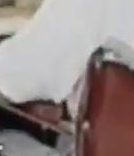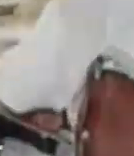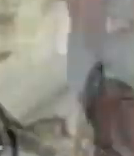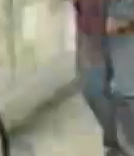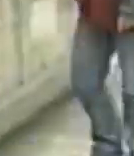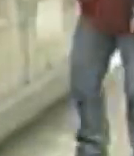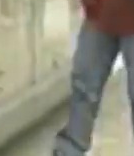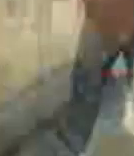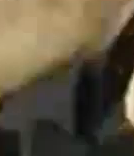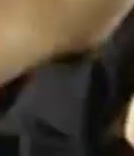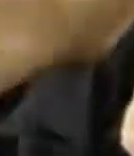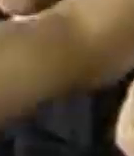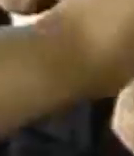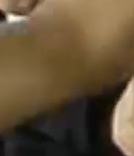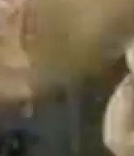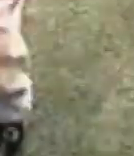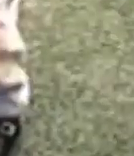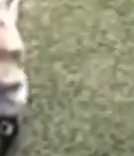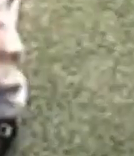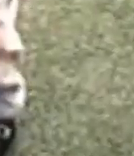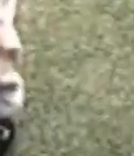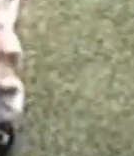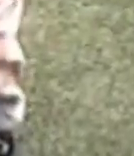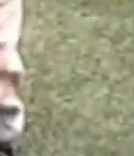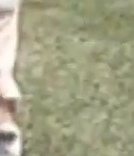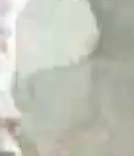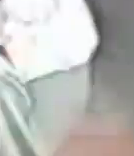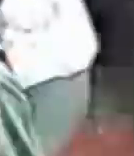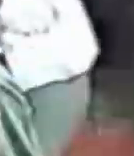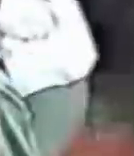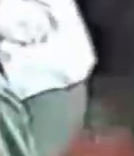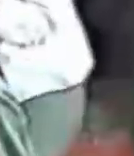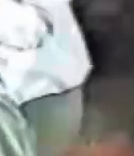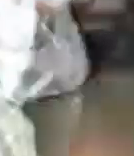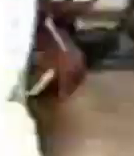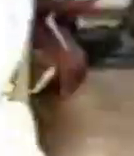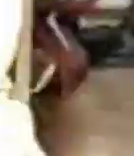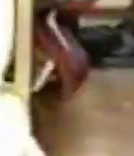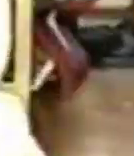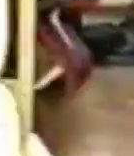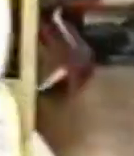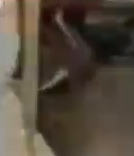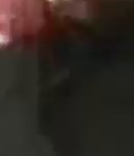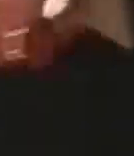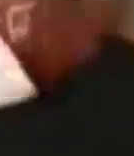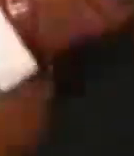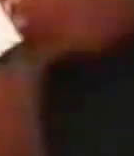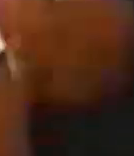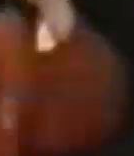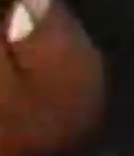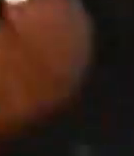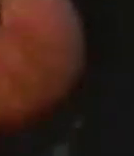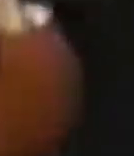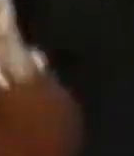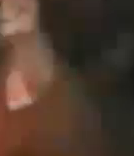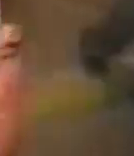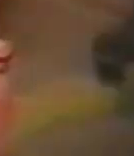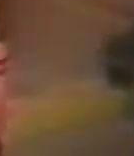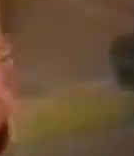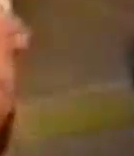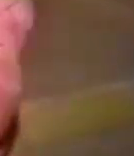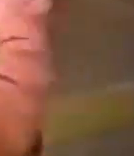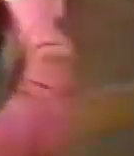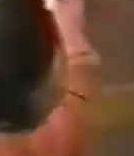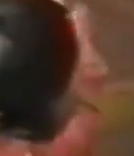haces tú. Que tengo en mí tanto que dar y así seguiremos juntos y el mundo será